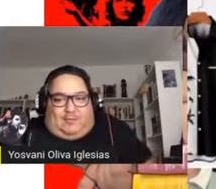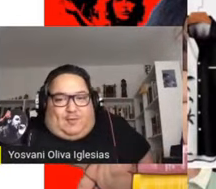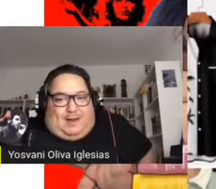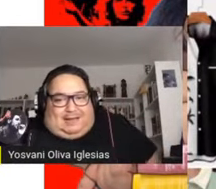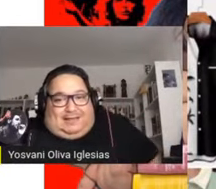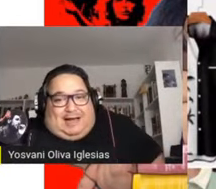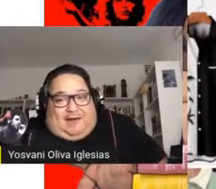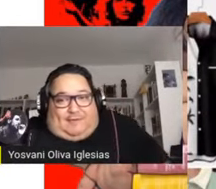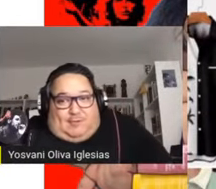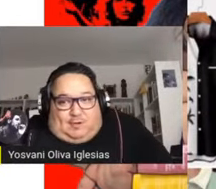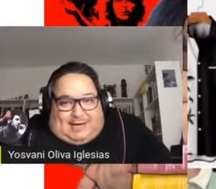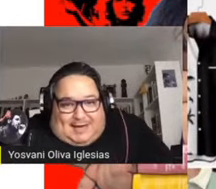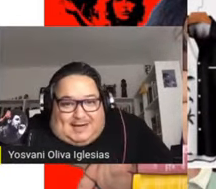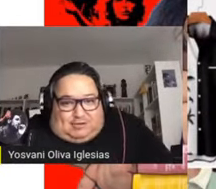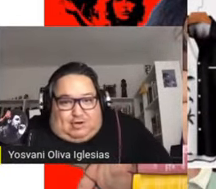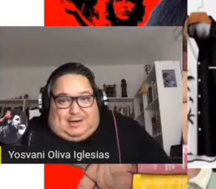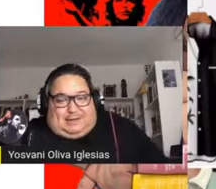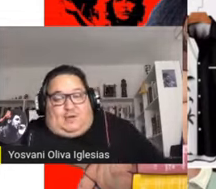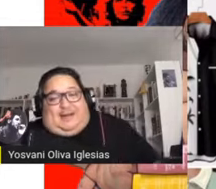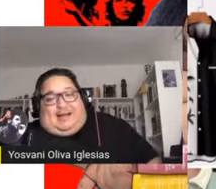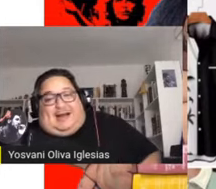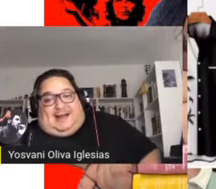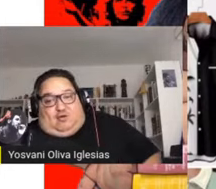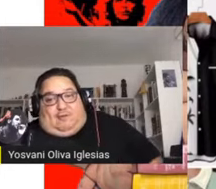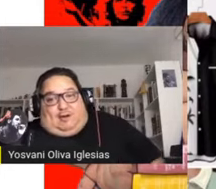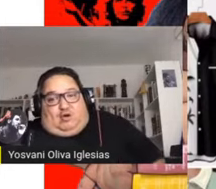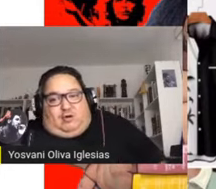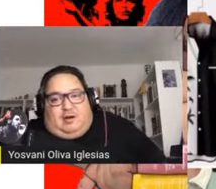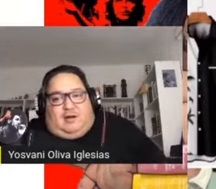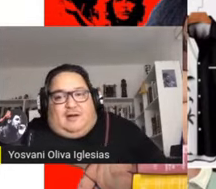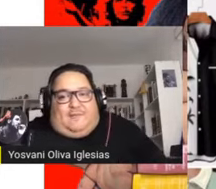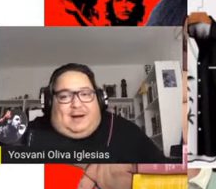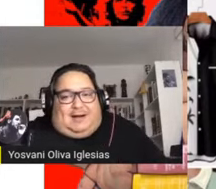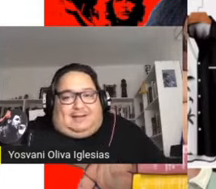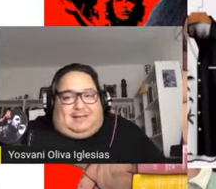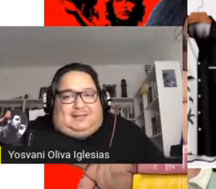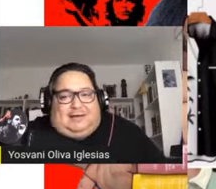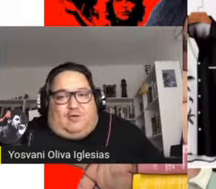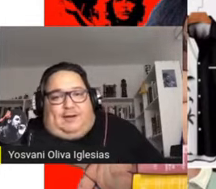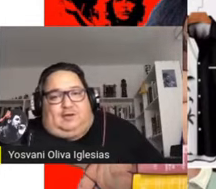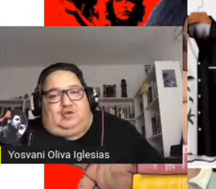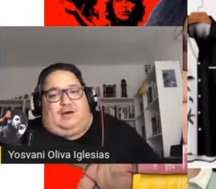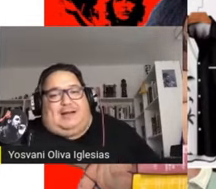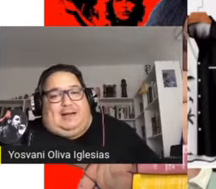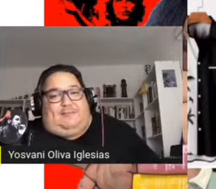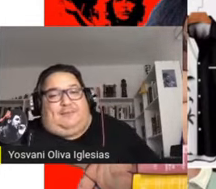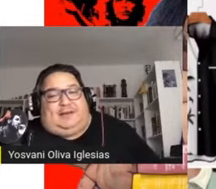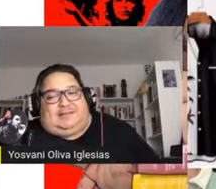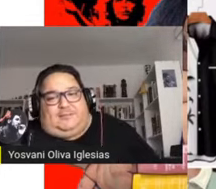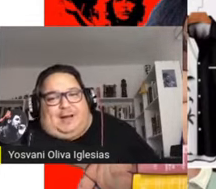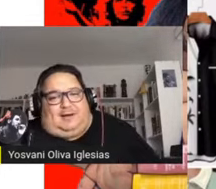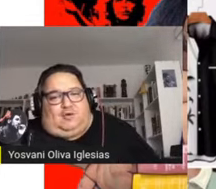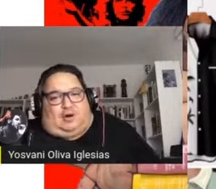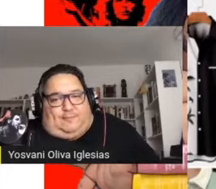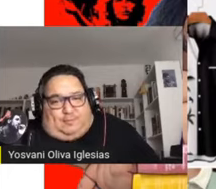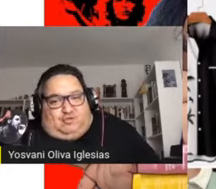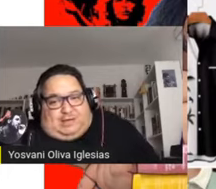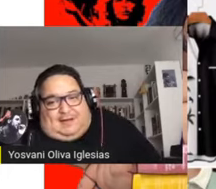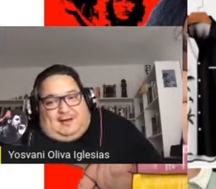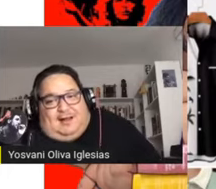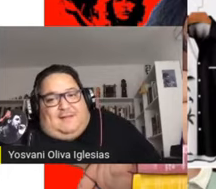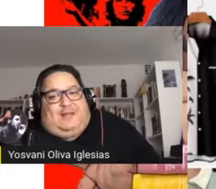su labor diplomática a favor de aquellas naciones latinoamericanas en Nueva York, Martí se convirtió en el principal